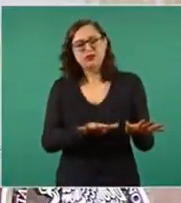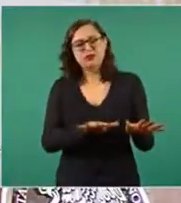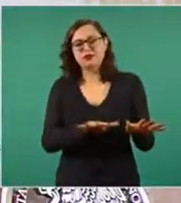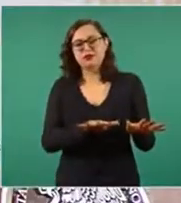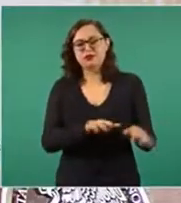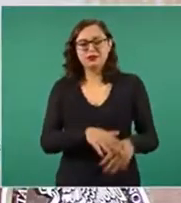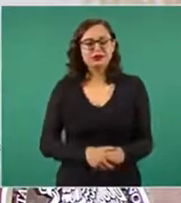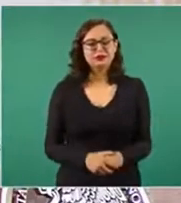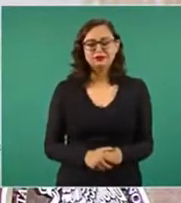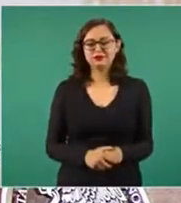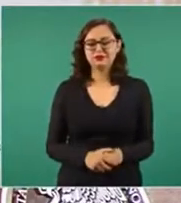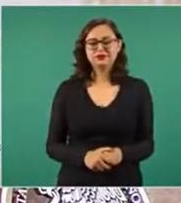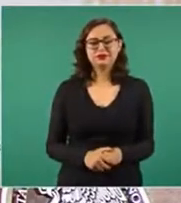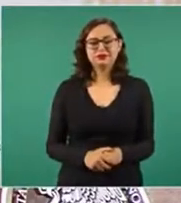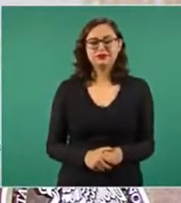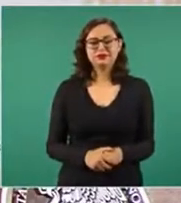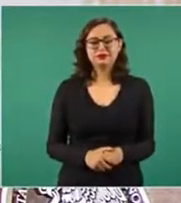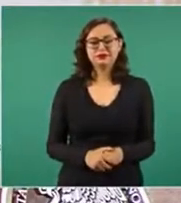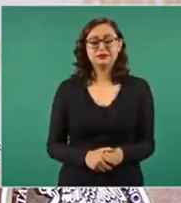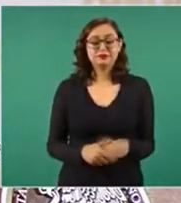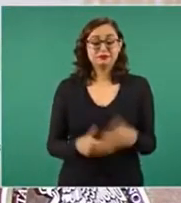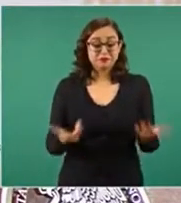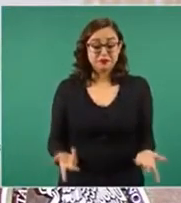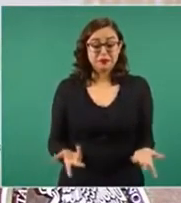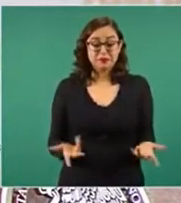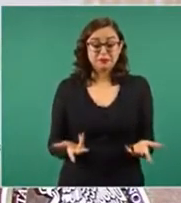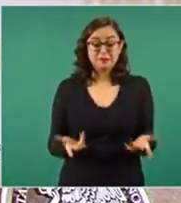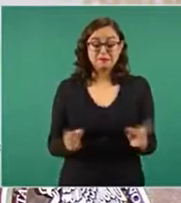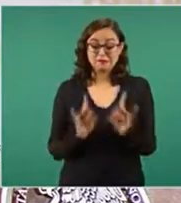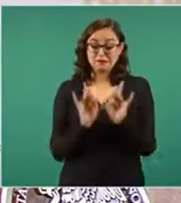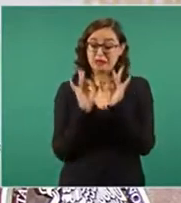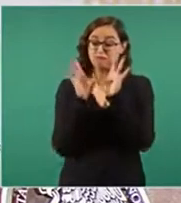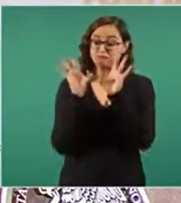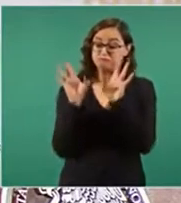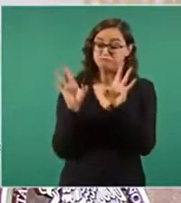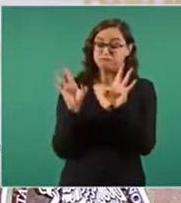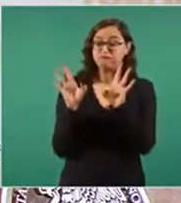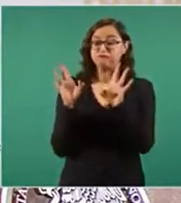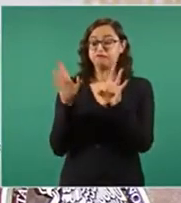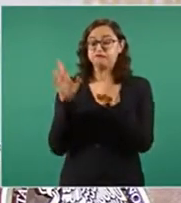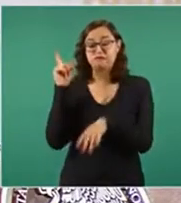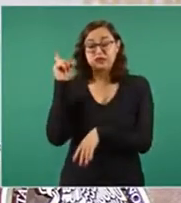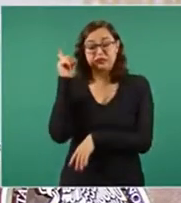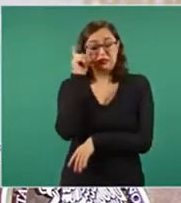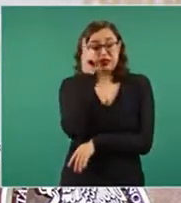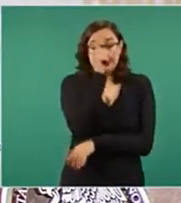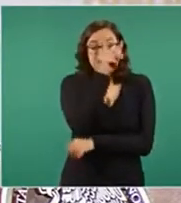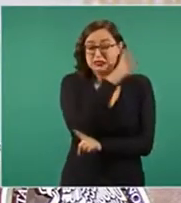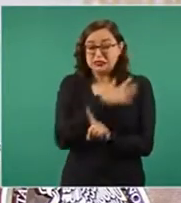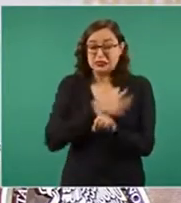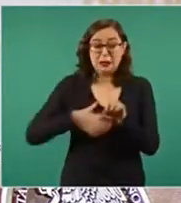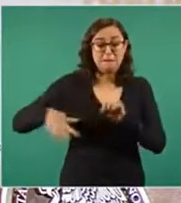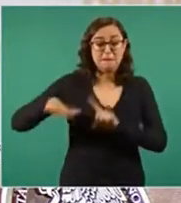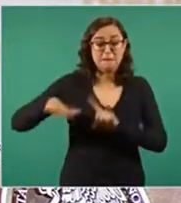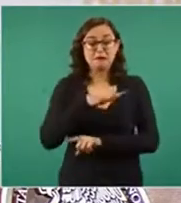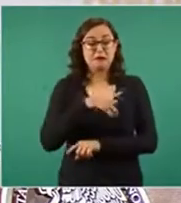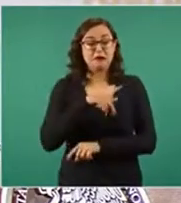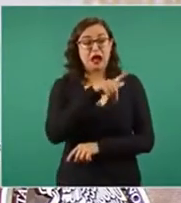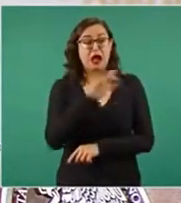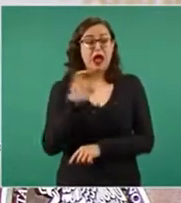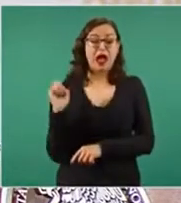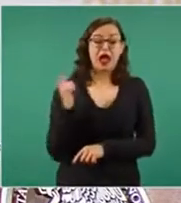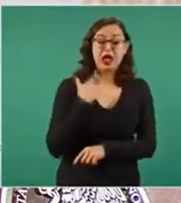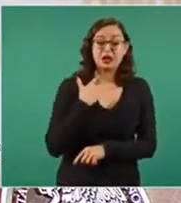Tuve la oportunidad de acompañarlo en tiempos saciagos, perseguido desde las distintas facciones del poder